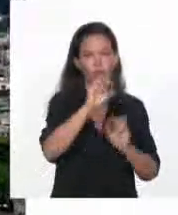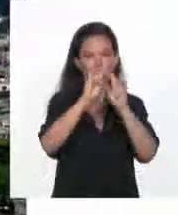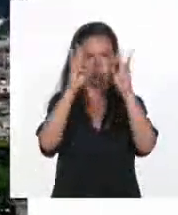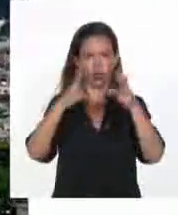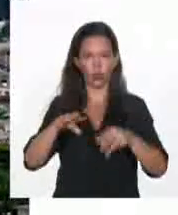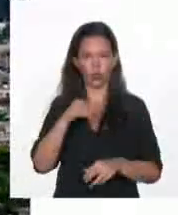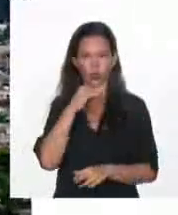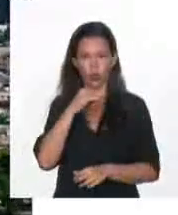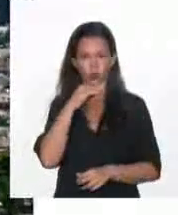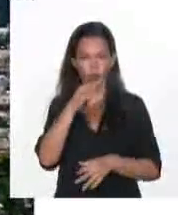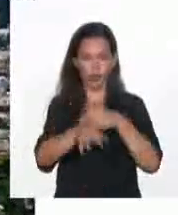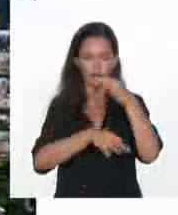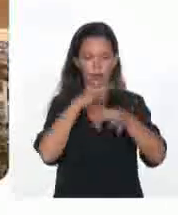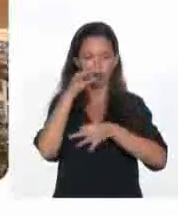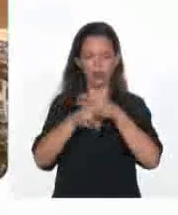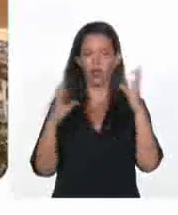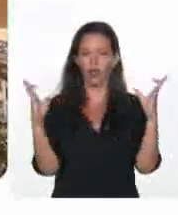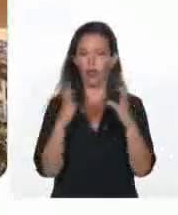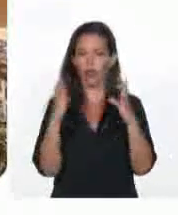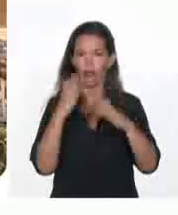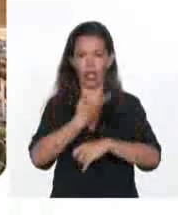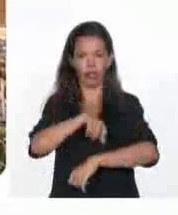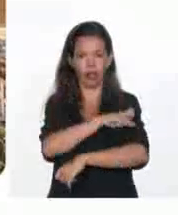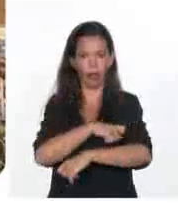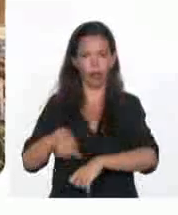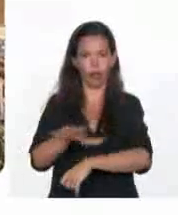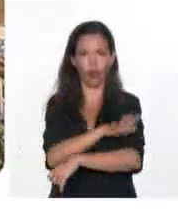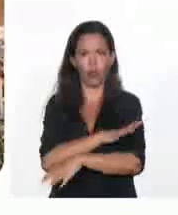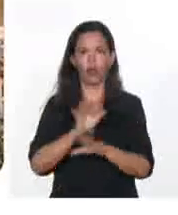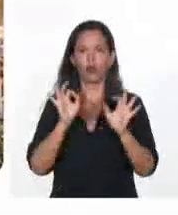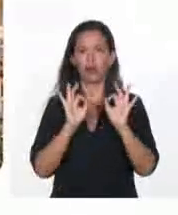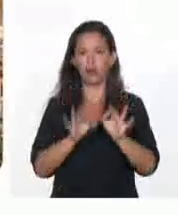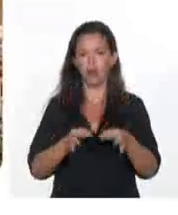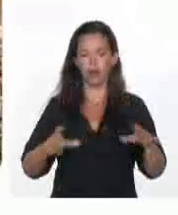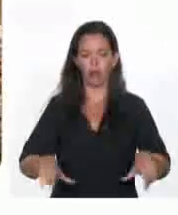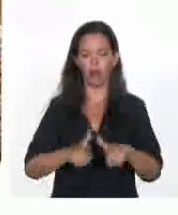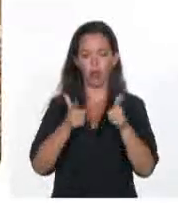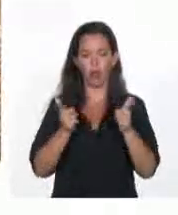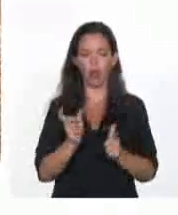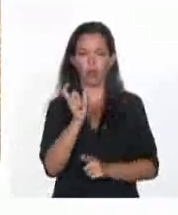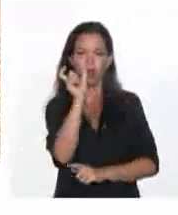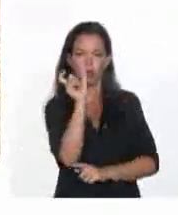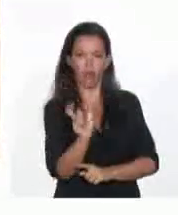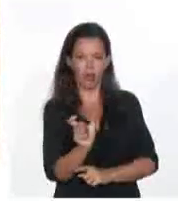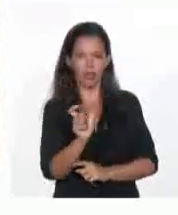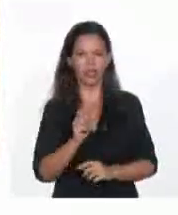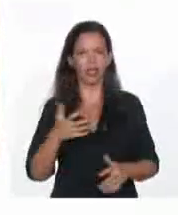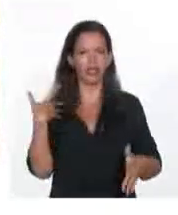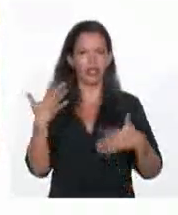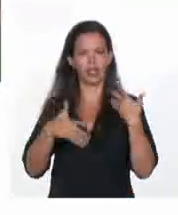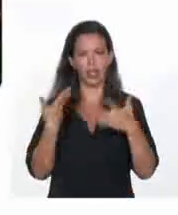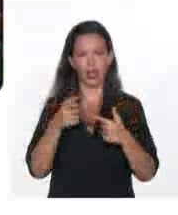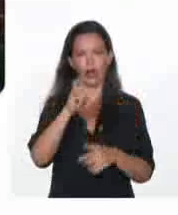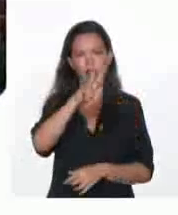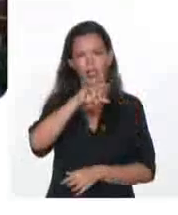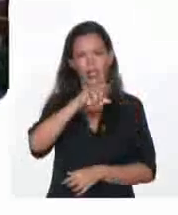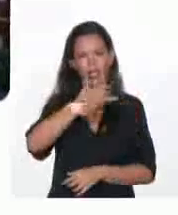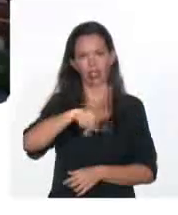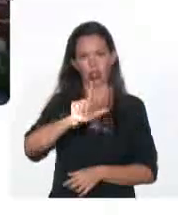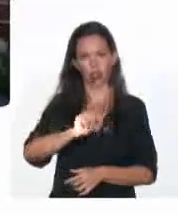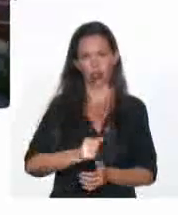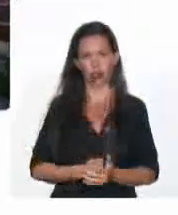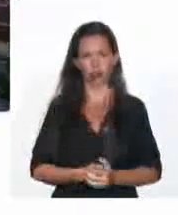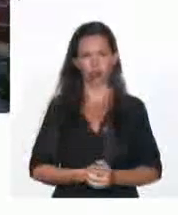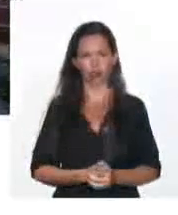se refirió a las fiestas populares que celebran la efeméride y adelantan la llegada del 26 de julio. Por su parte, el presidente